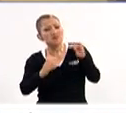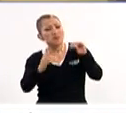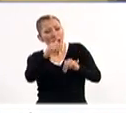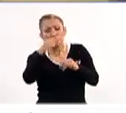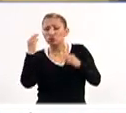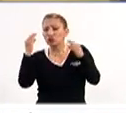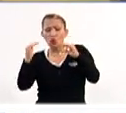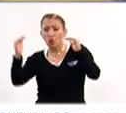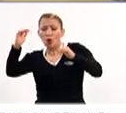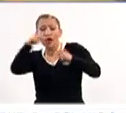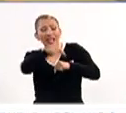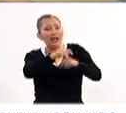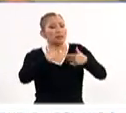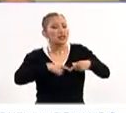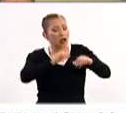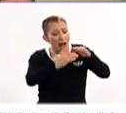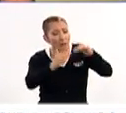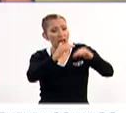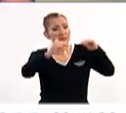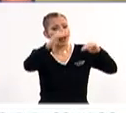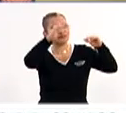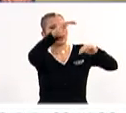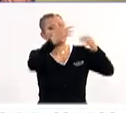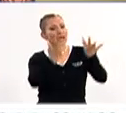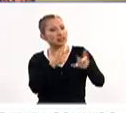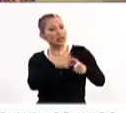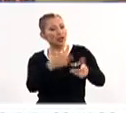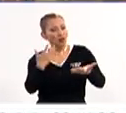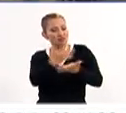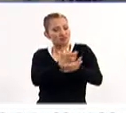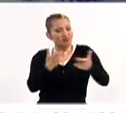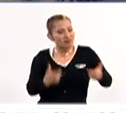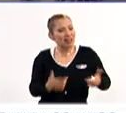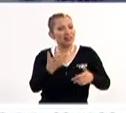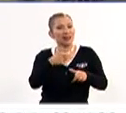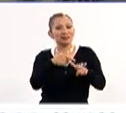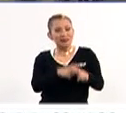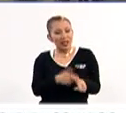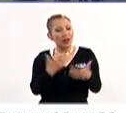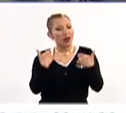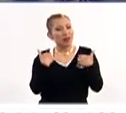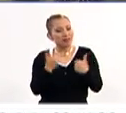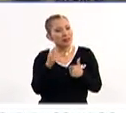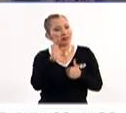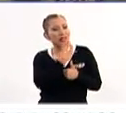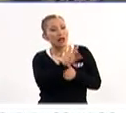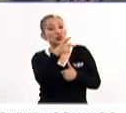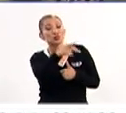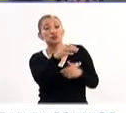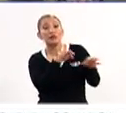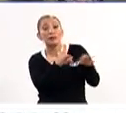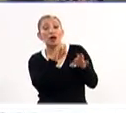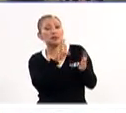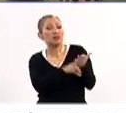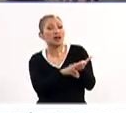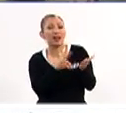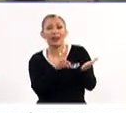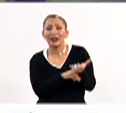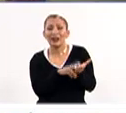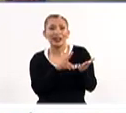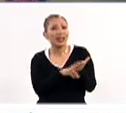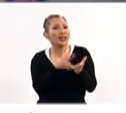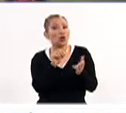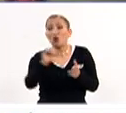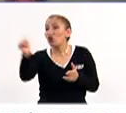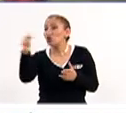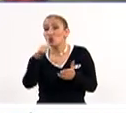siga creciendo, que el artesano siga creciendo, que se siga enriqueciendo, que siga entendiendo que lo que hace tiene un valor que no lo tiene en